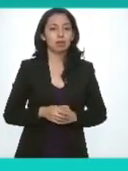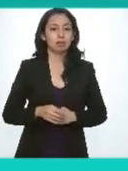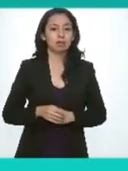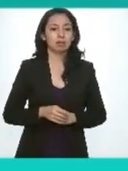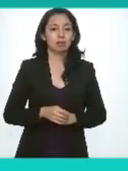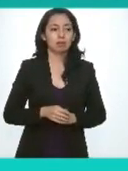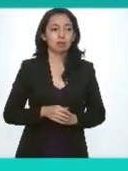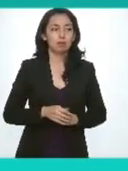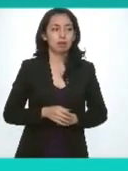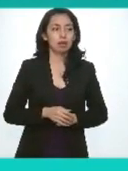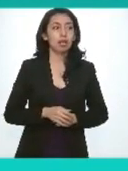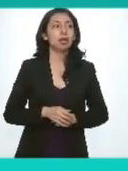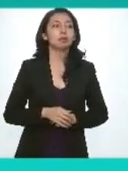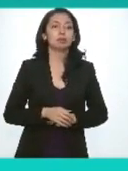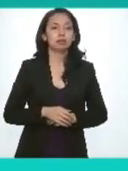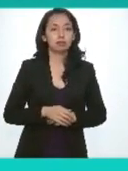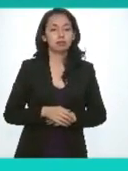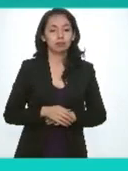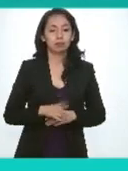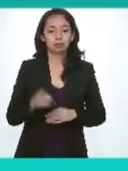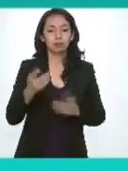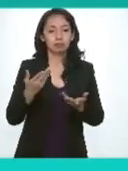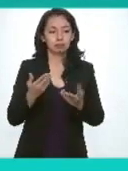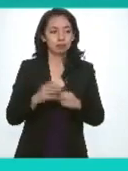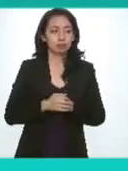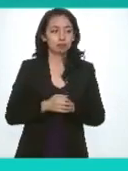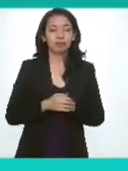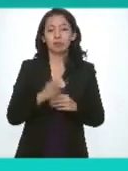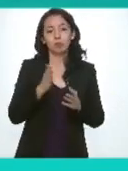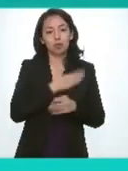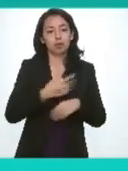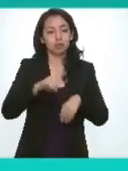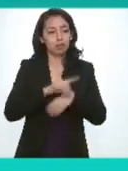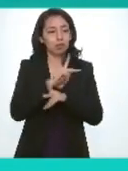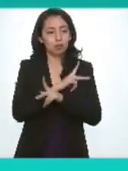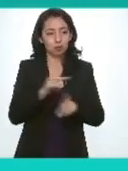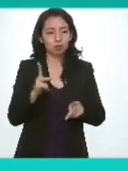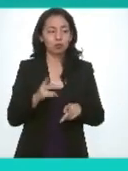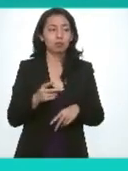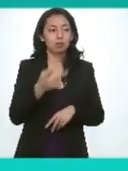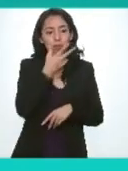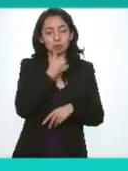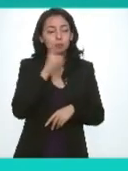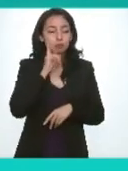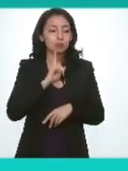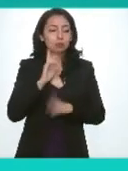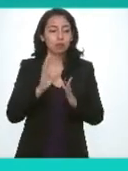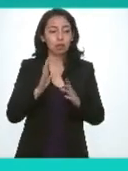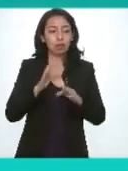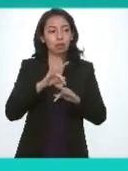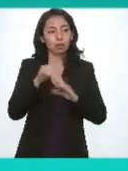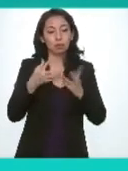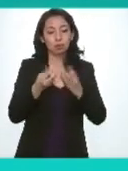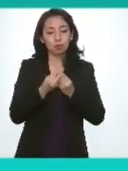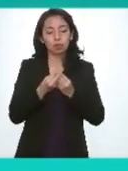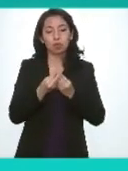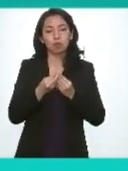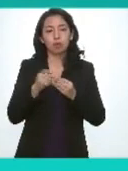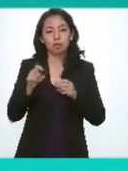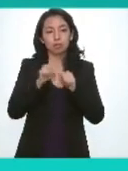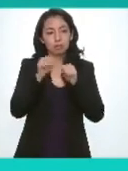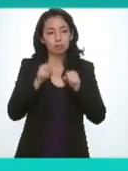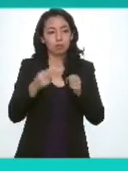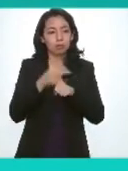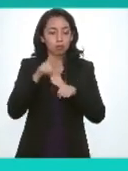gracias comisionada presidenta muy buenos días a todas y todos amigos amigas juntos integramos el sistema nacional